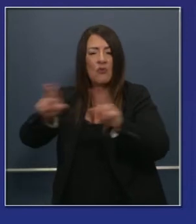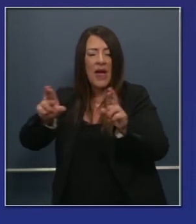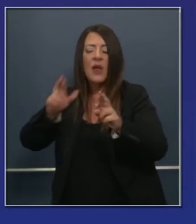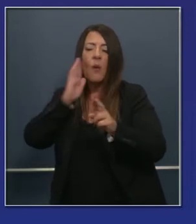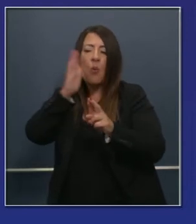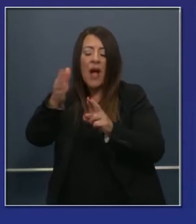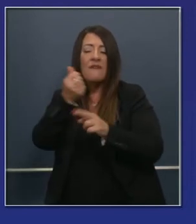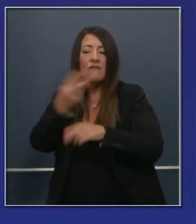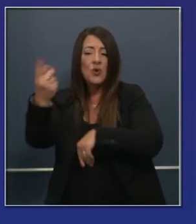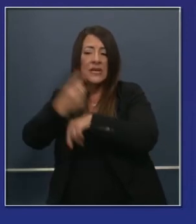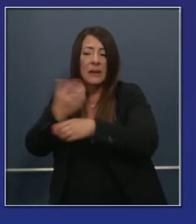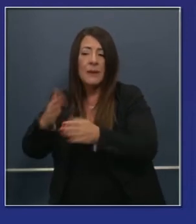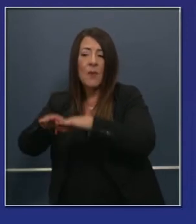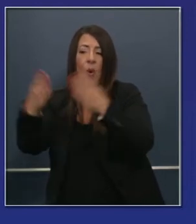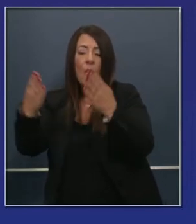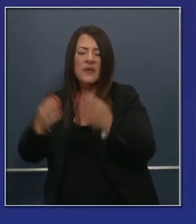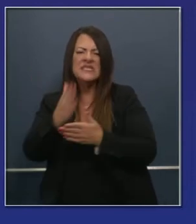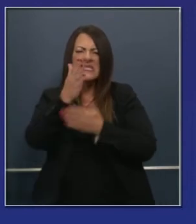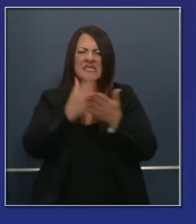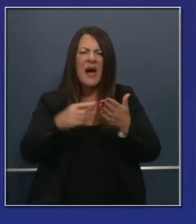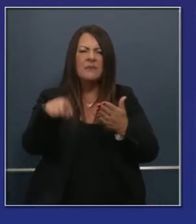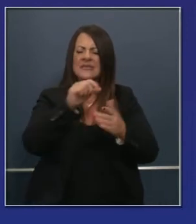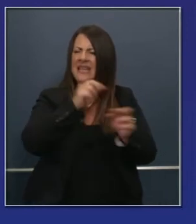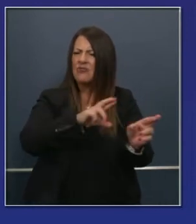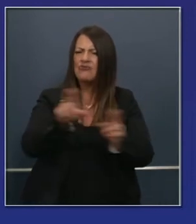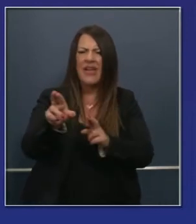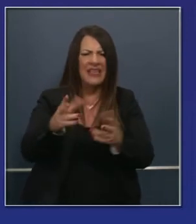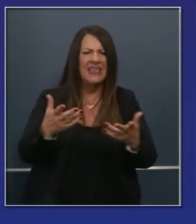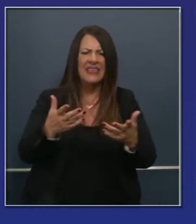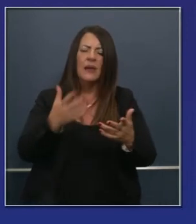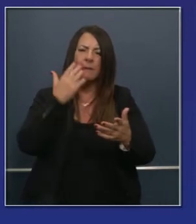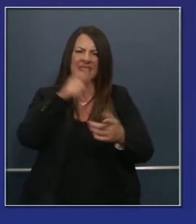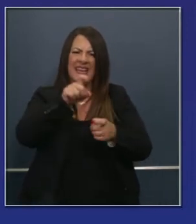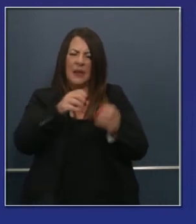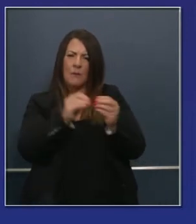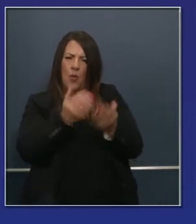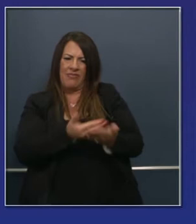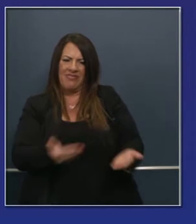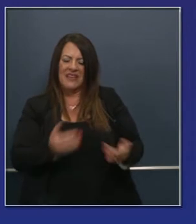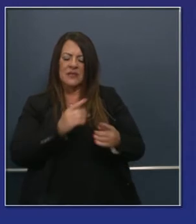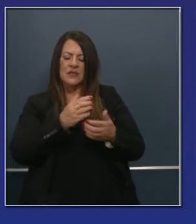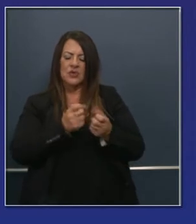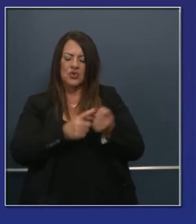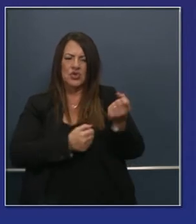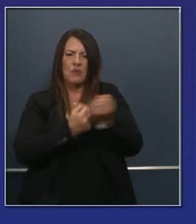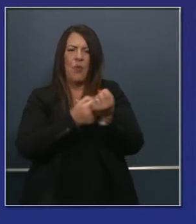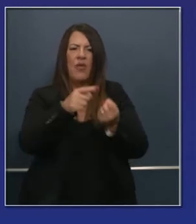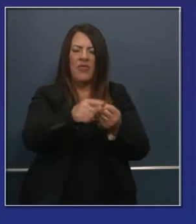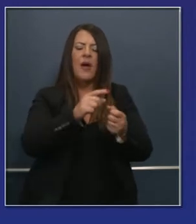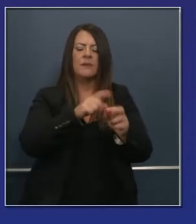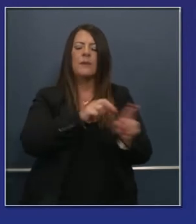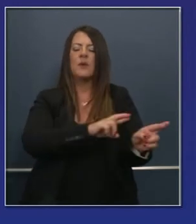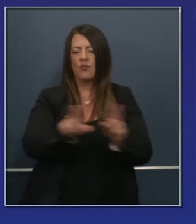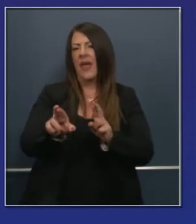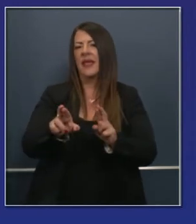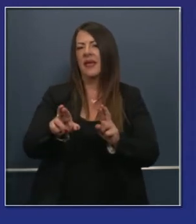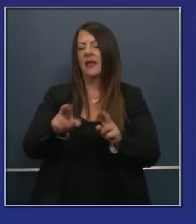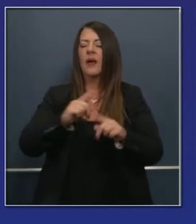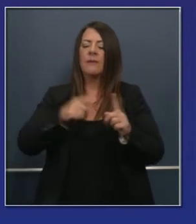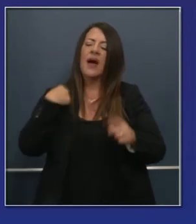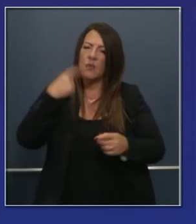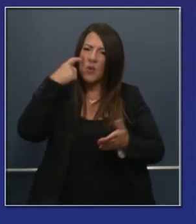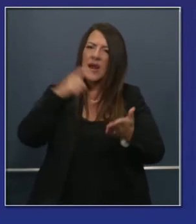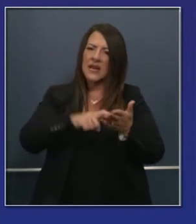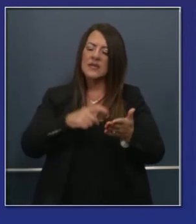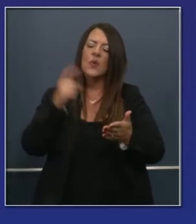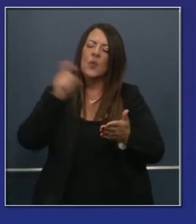días. En muchos casos, los recursos ya están allí y en otros casos están apurándose para obtener todos los recursos. Pero todos hemos apoyado